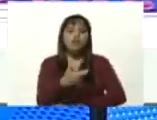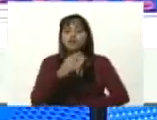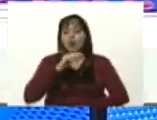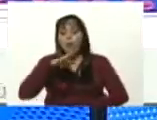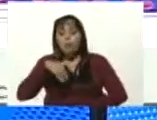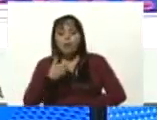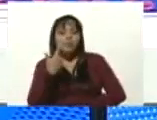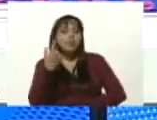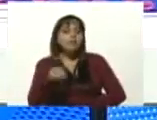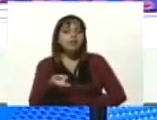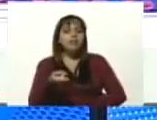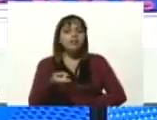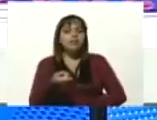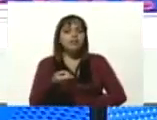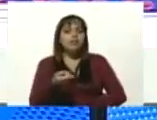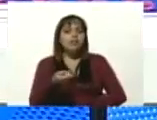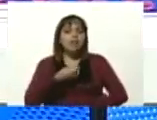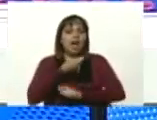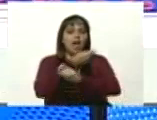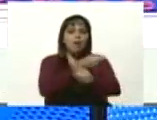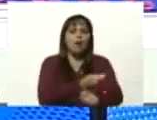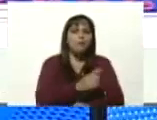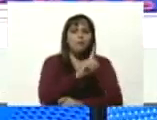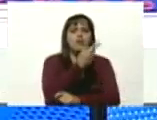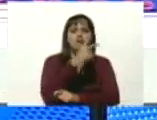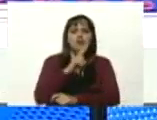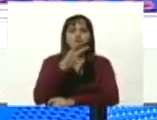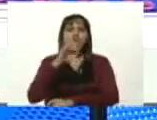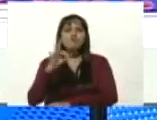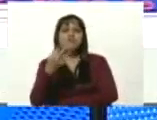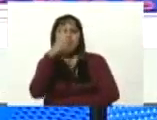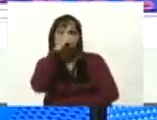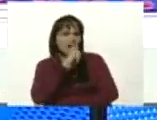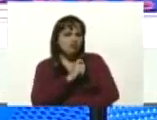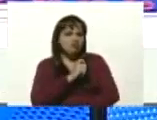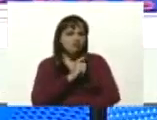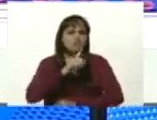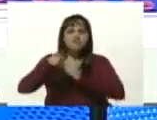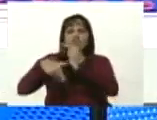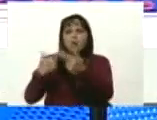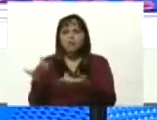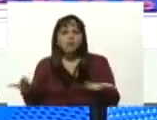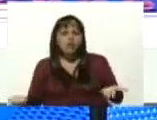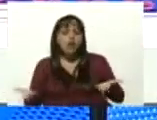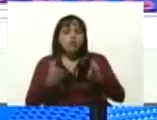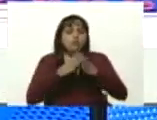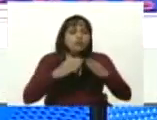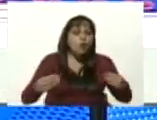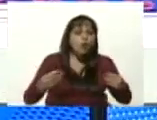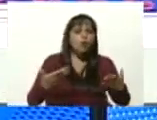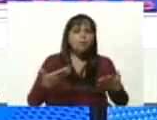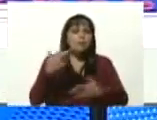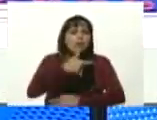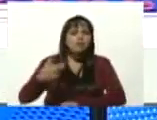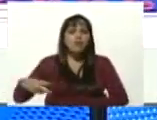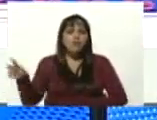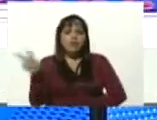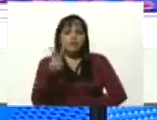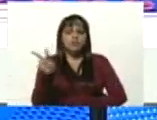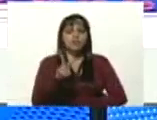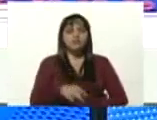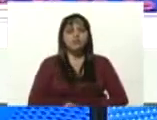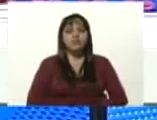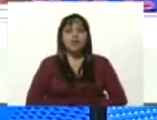sacar la secundaria? ¿Y qué es de la vida de todos aquellos venezolanos y venezolanas